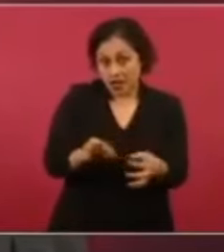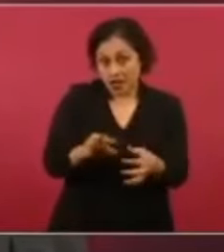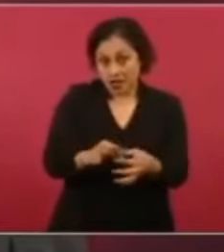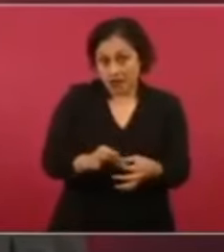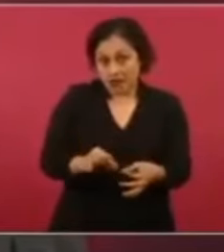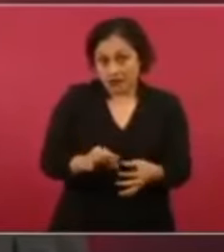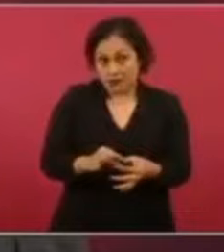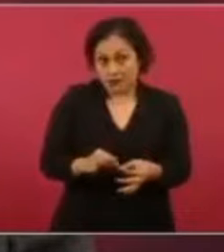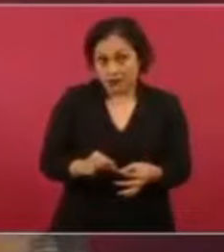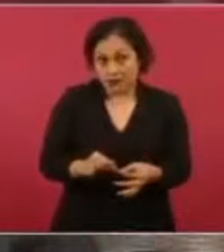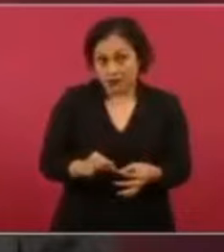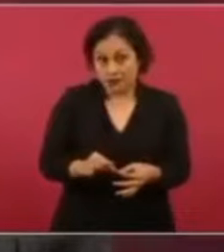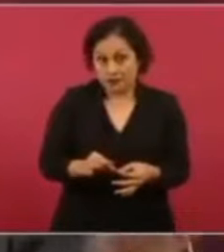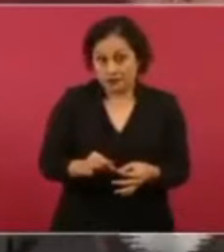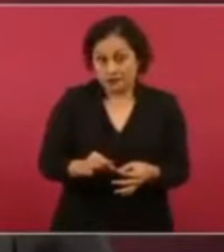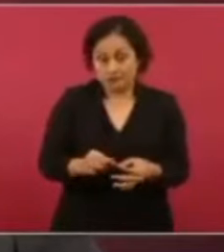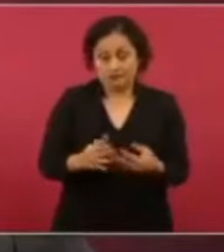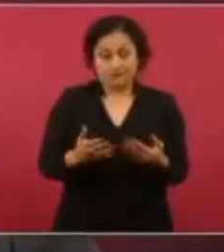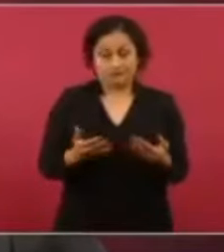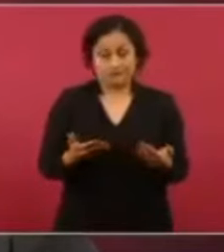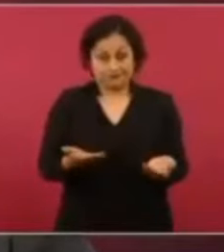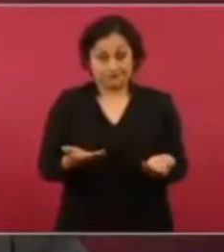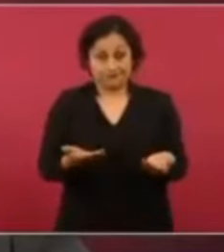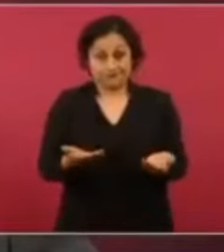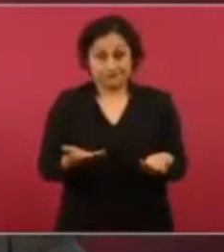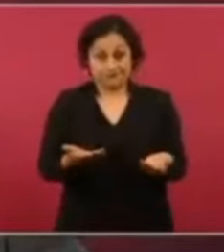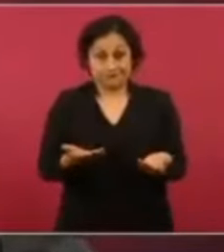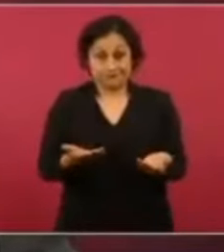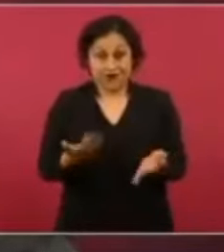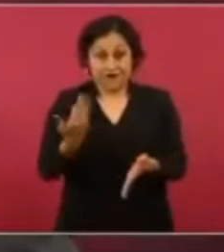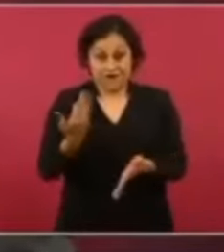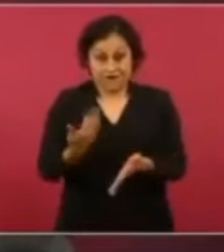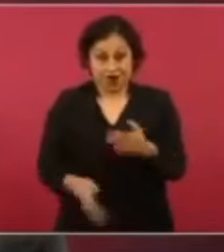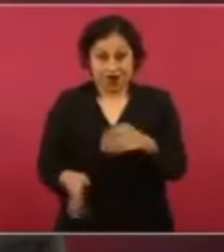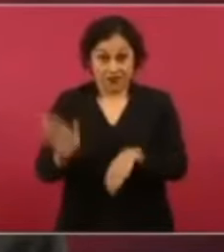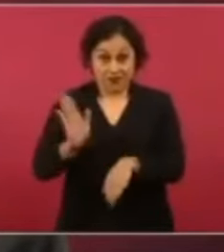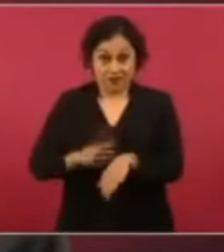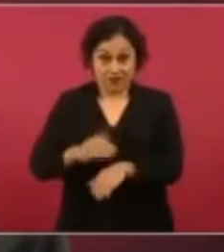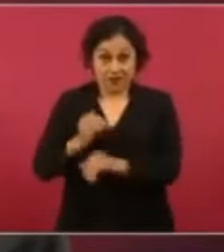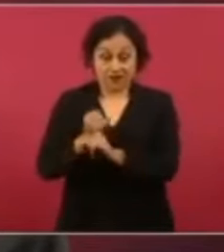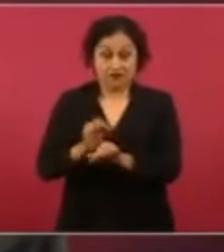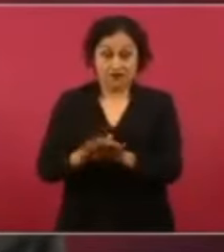hay que ventilar todo